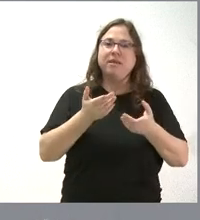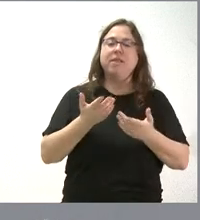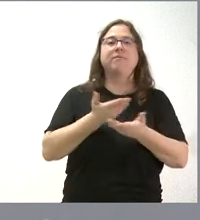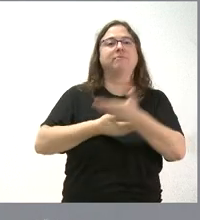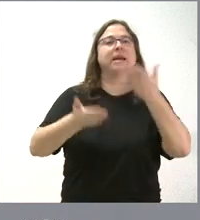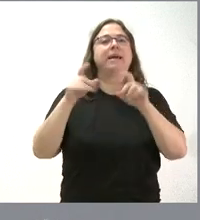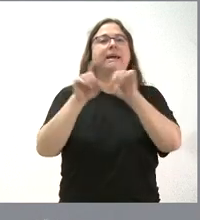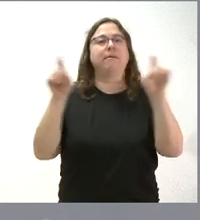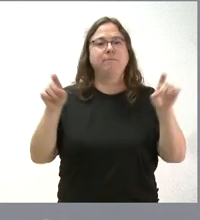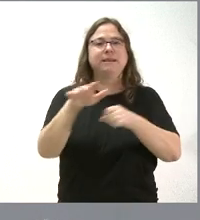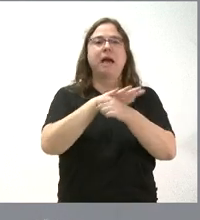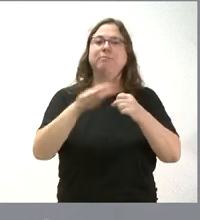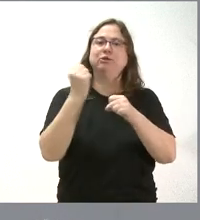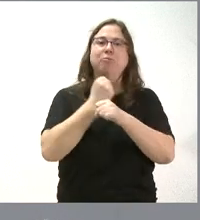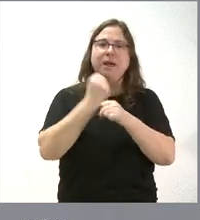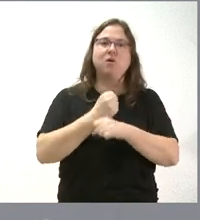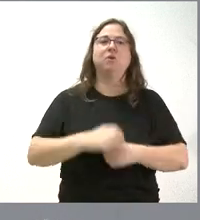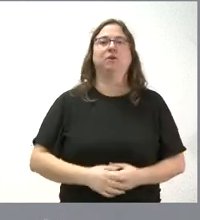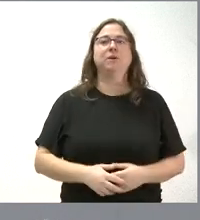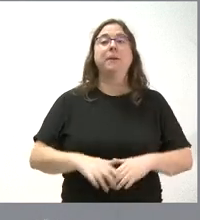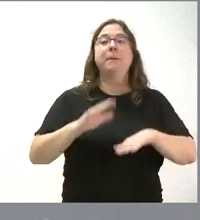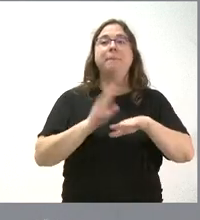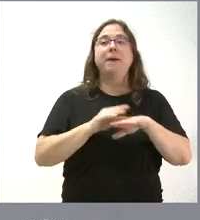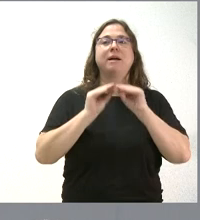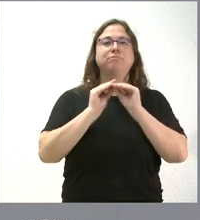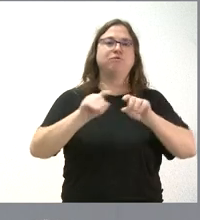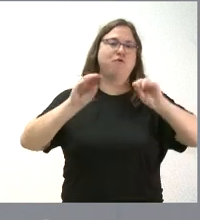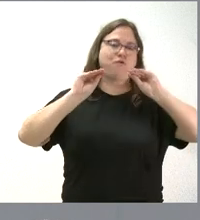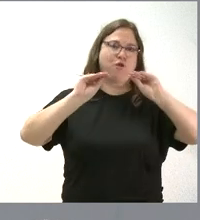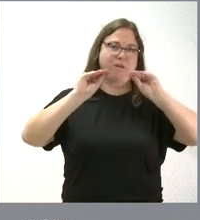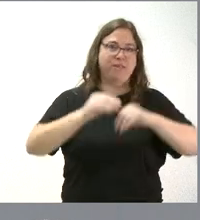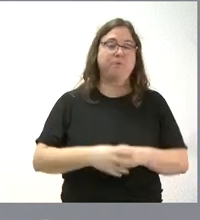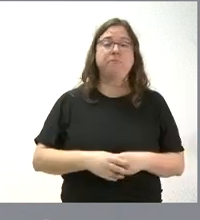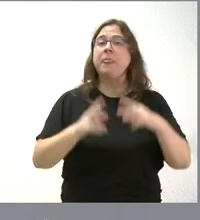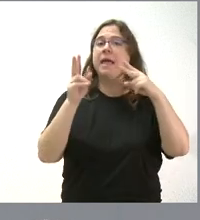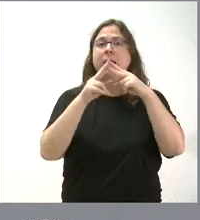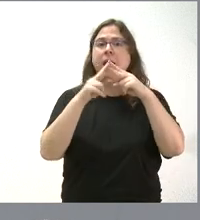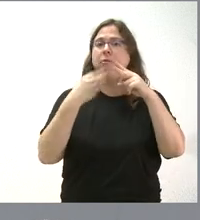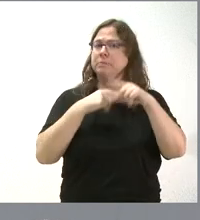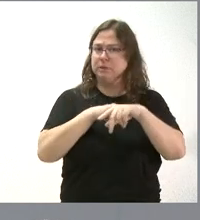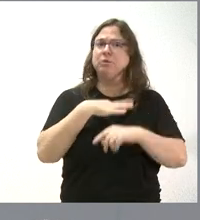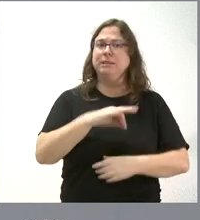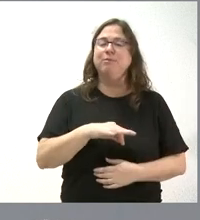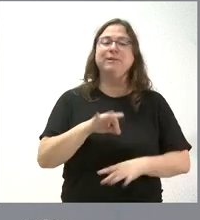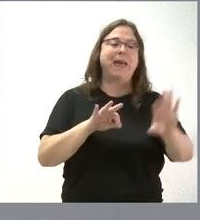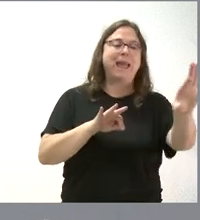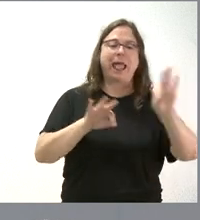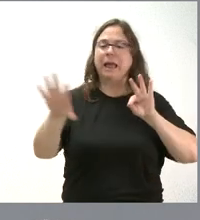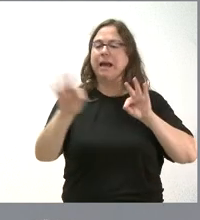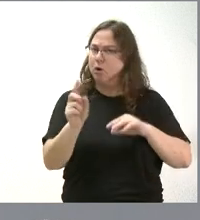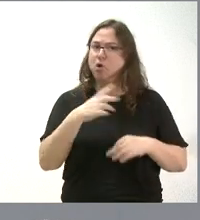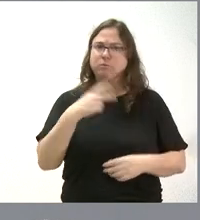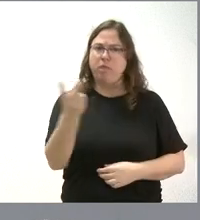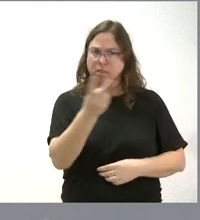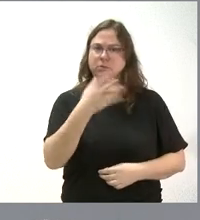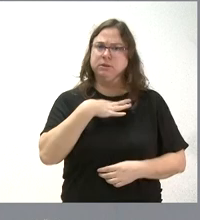con el ámbito del mundo del empleo, para hacer esta formación. Y las dos cosas son compatibles. No se trata de elegir una u otra, no se